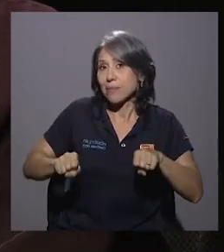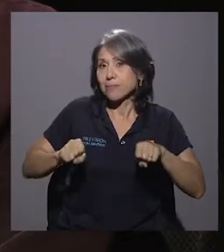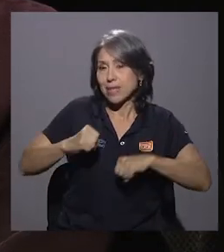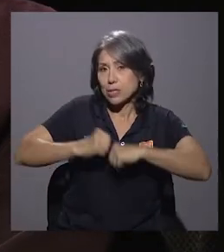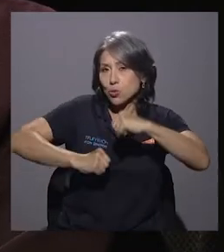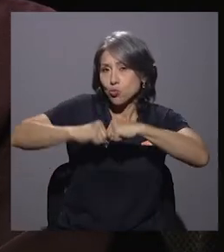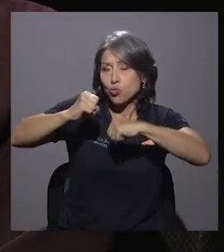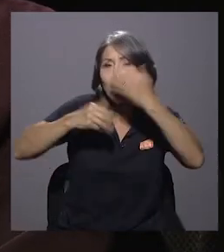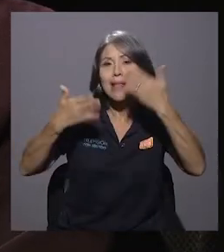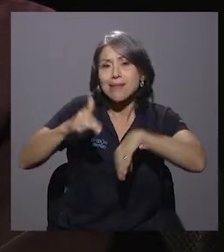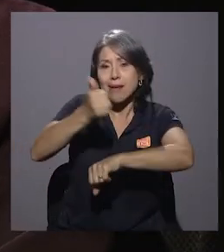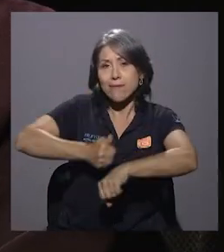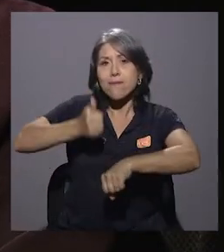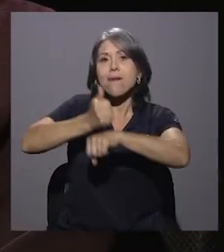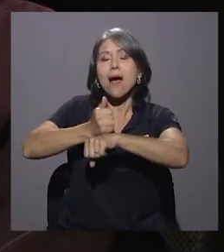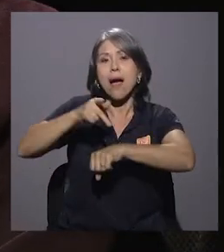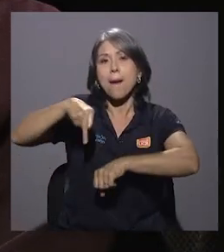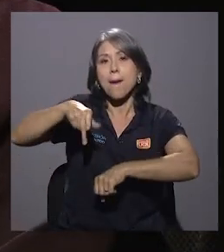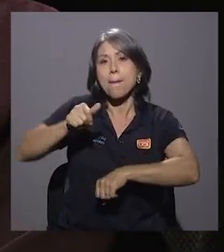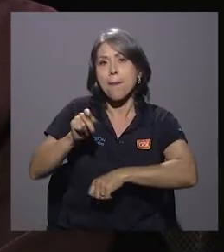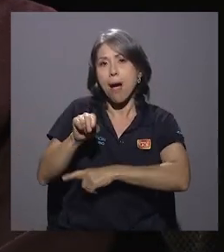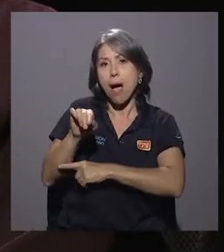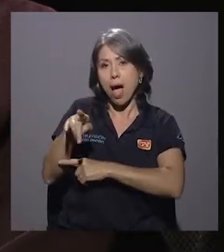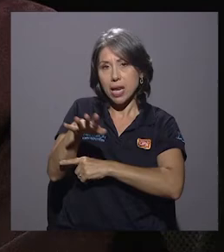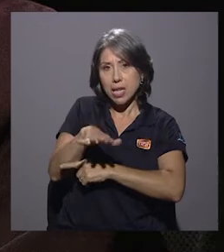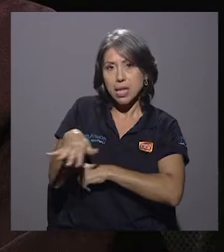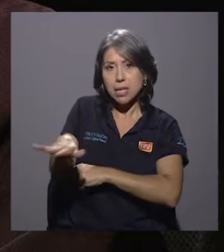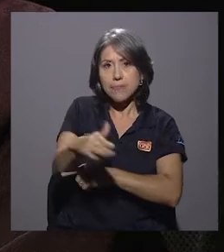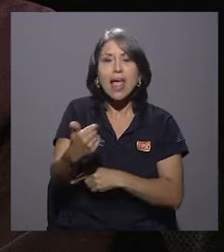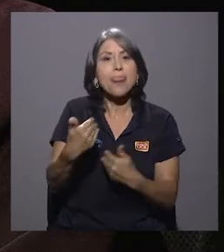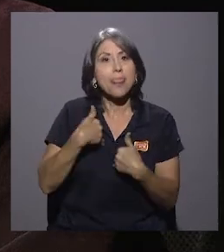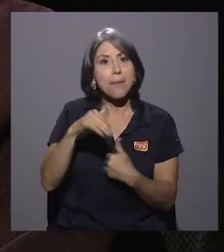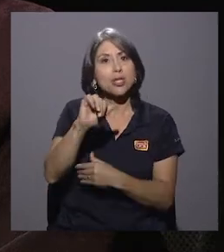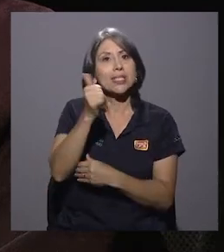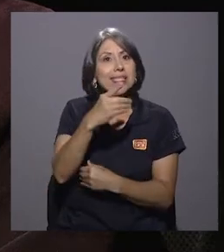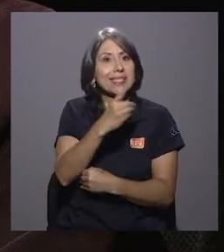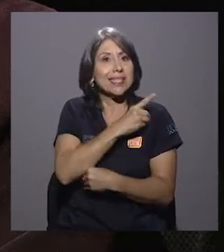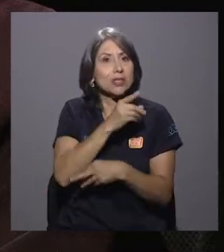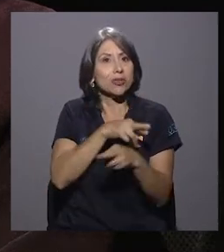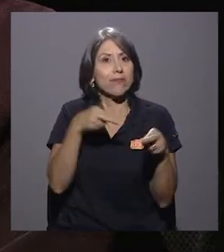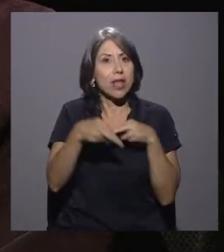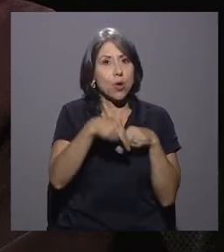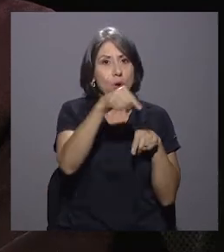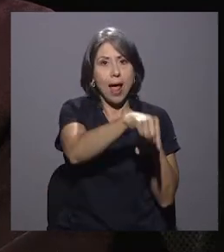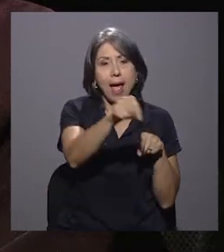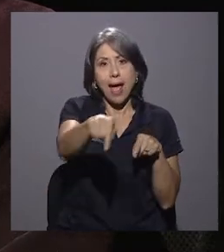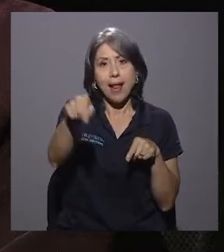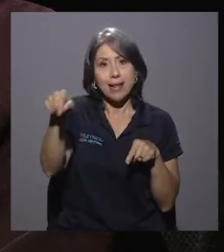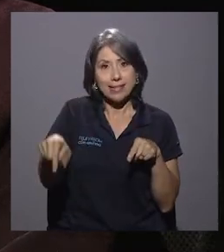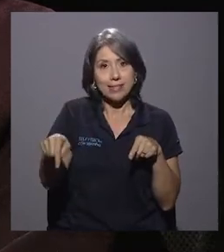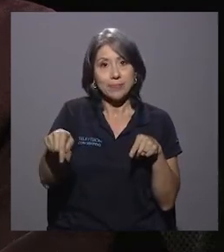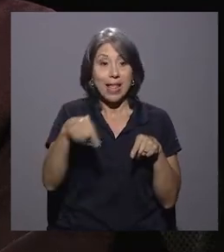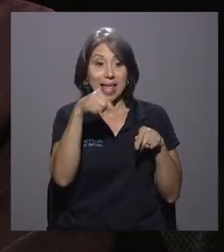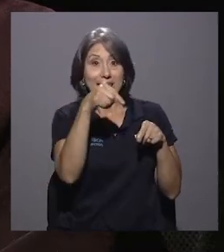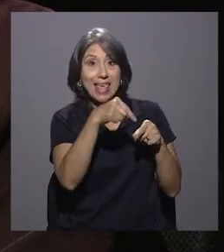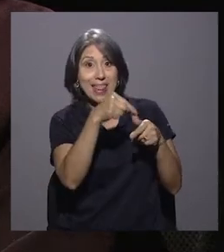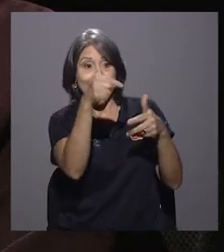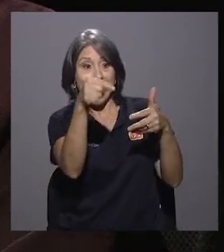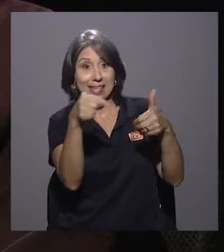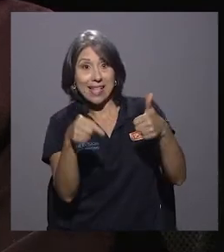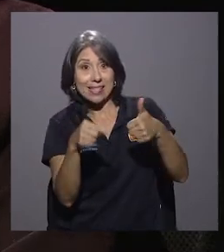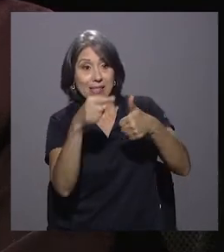Patronato Nacional de la Infancia. De hecho, contamos con 10 direcciones regionales, y de esas direcciones